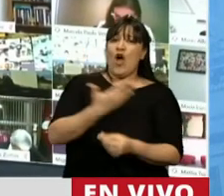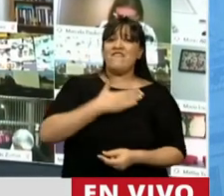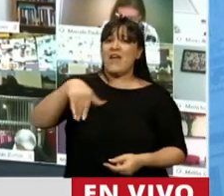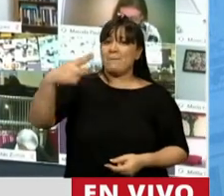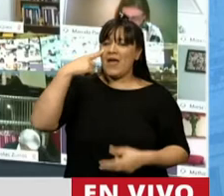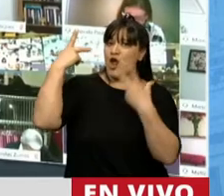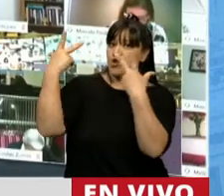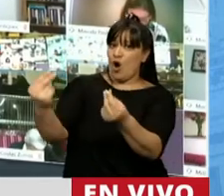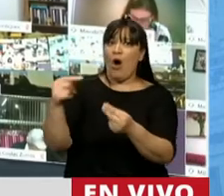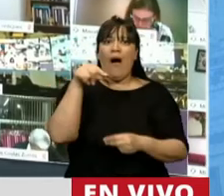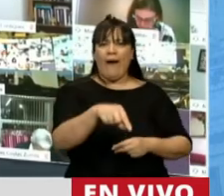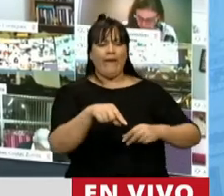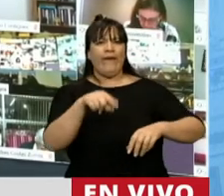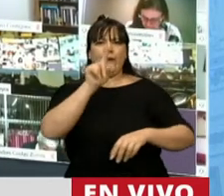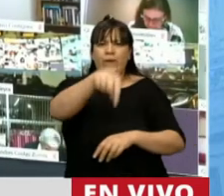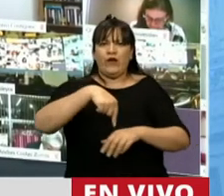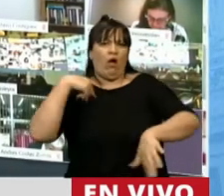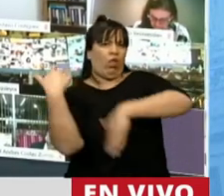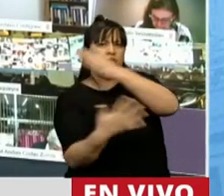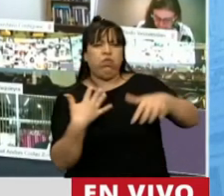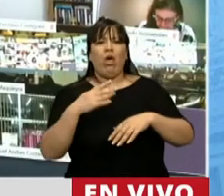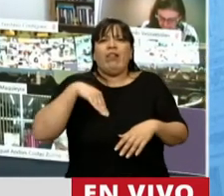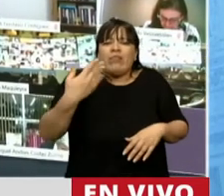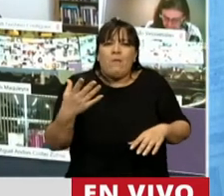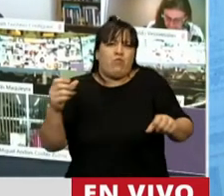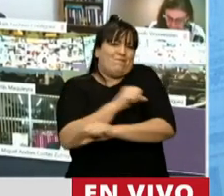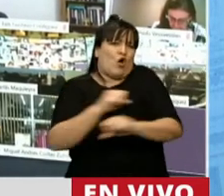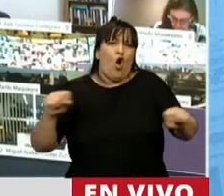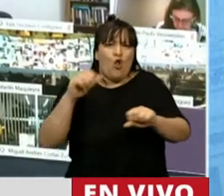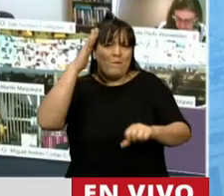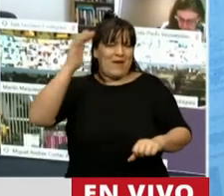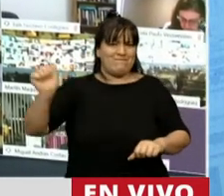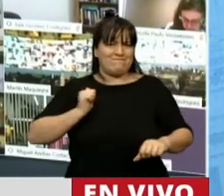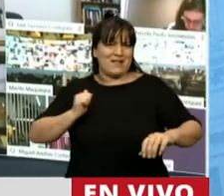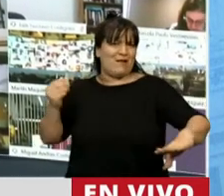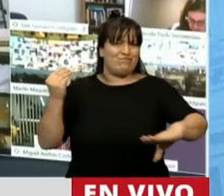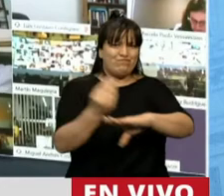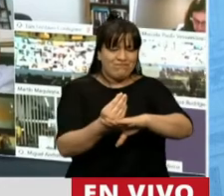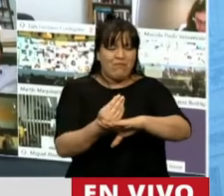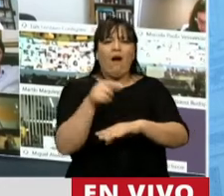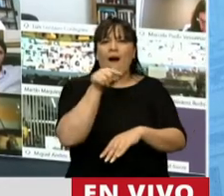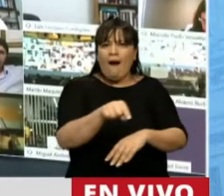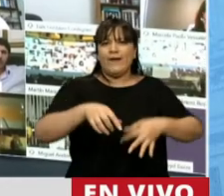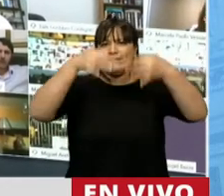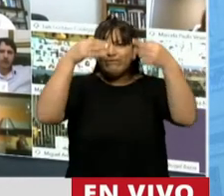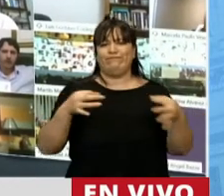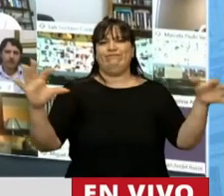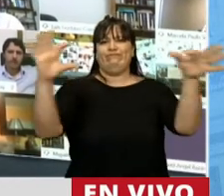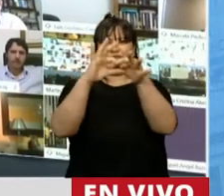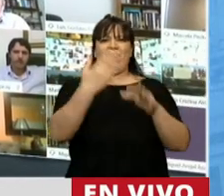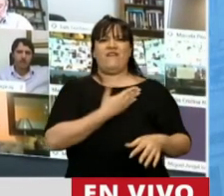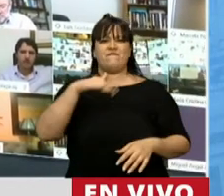y fue la revolución fusiladora la que después, con el golpe que nos hizo, se incorporó formalmente al FMI.